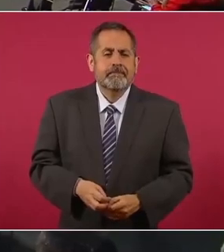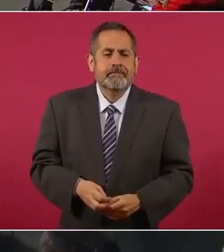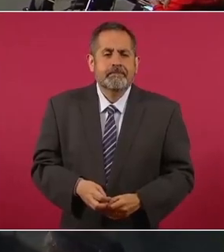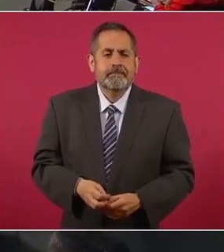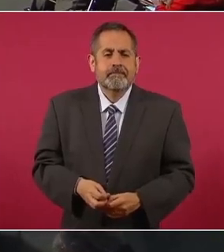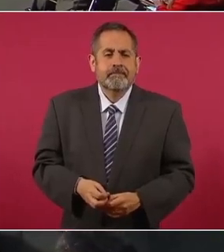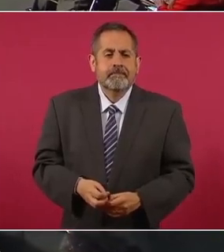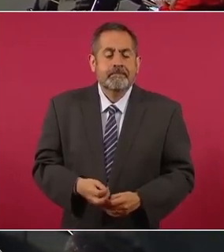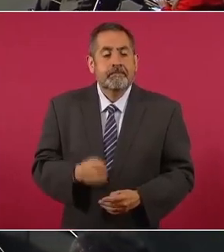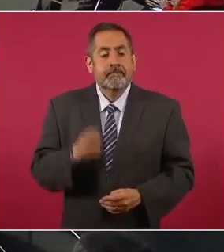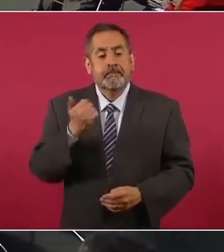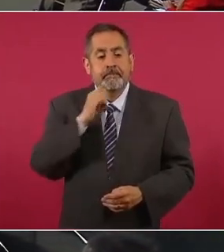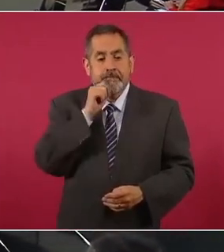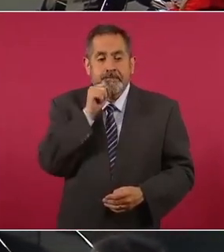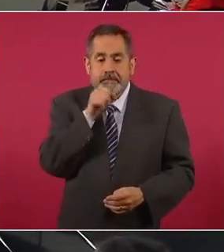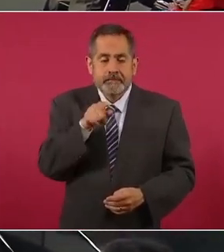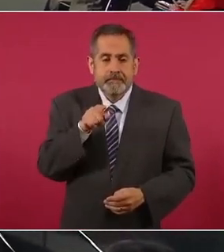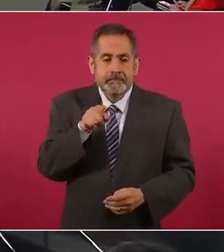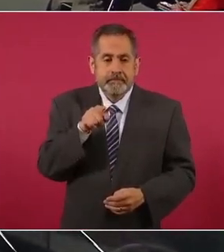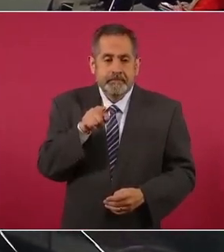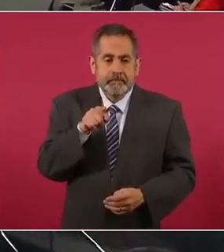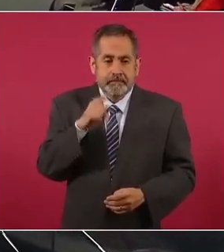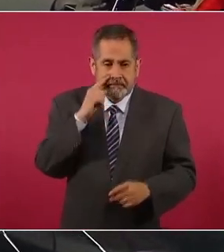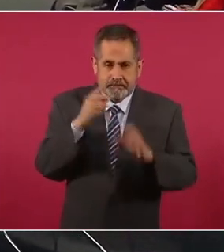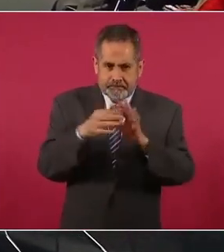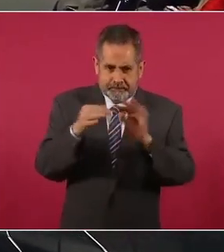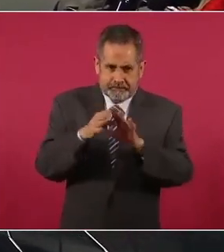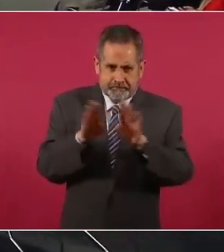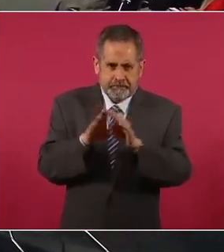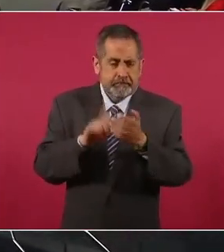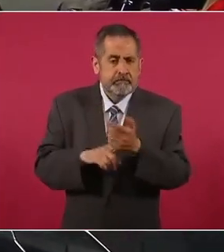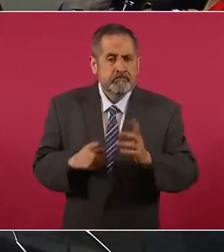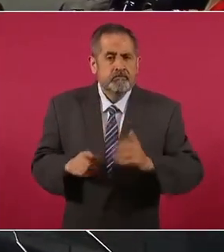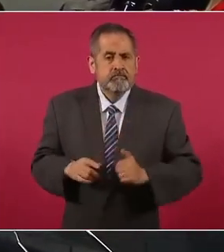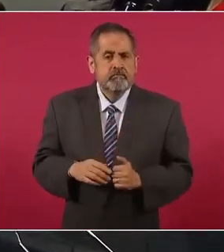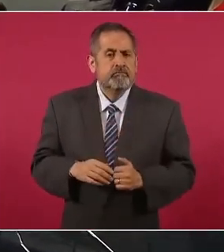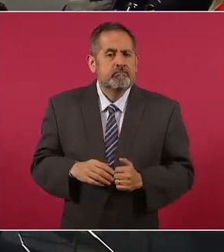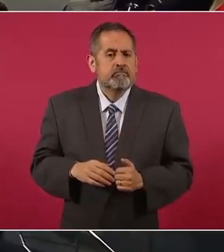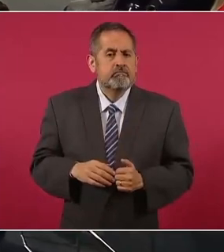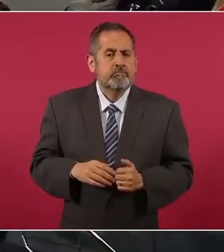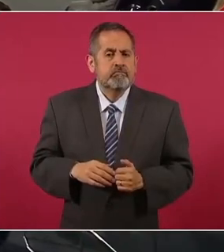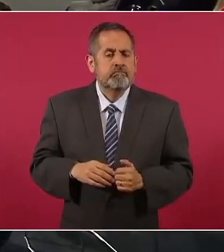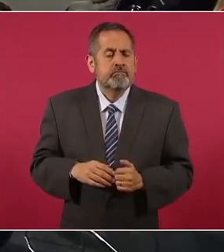y vamos a tener ya